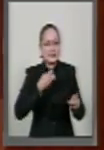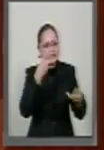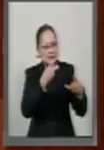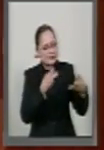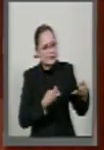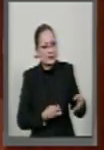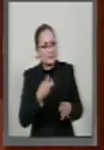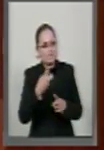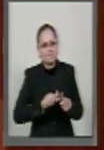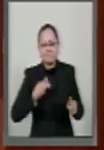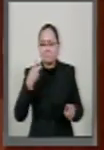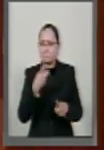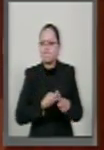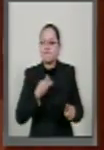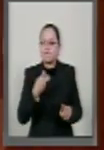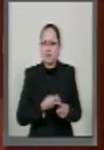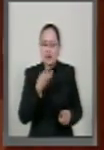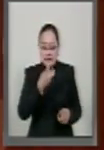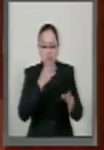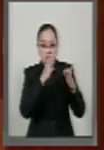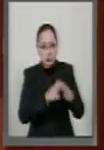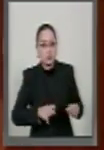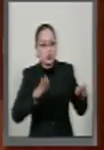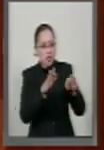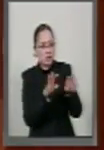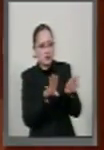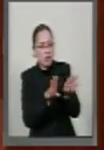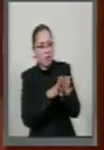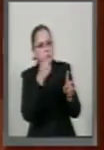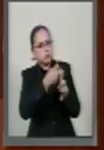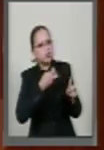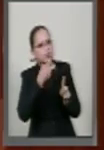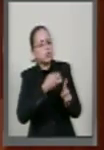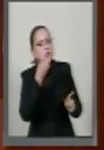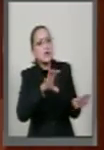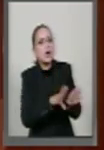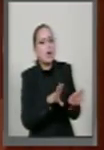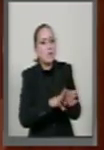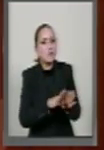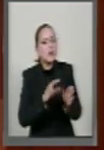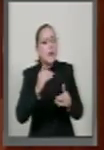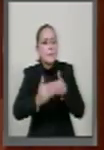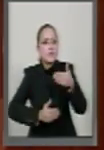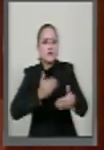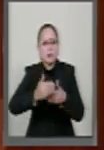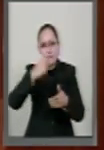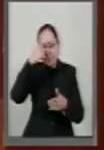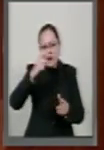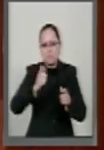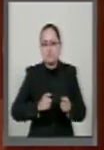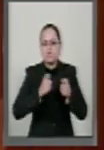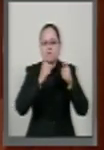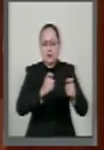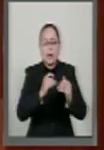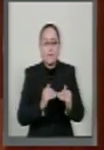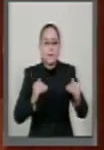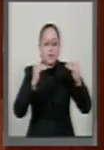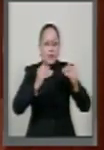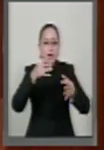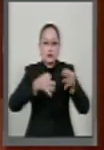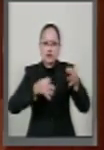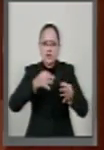me parece a pues importante y puntual, parte del procedimiento para el nombramiento de los ministros de la Corte.